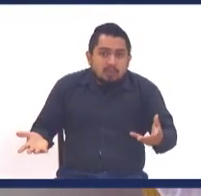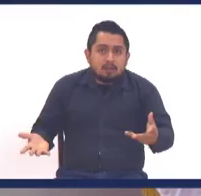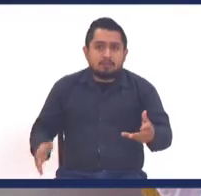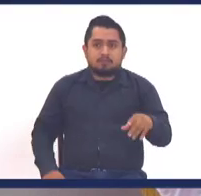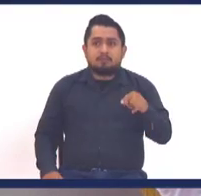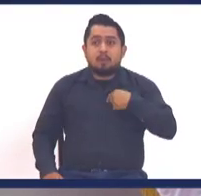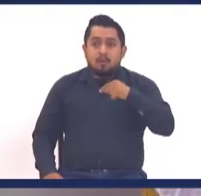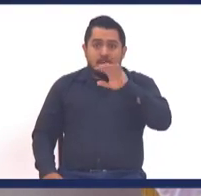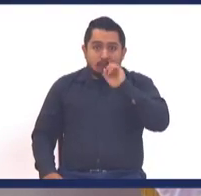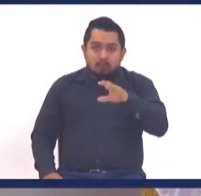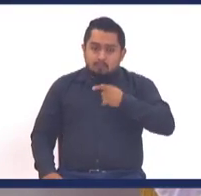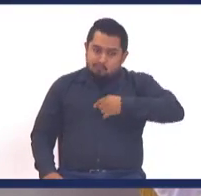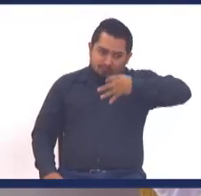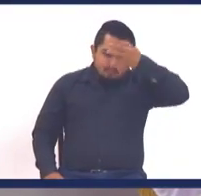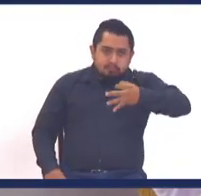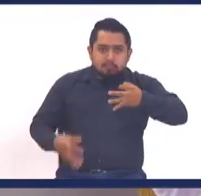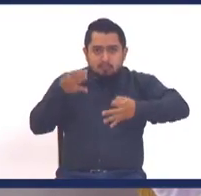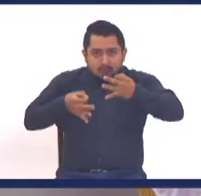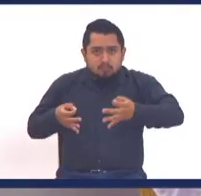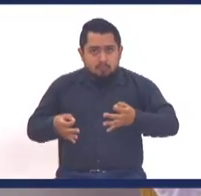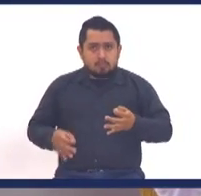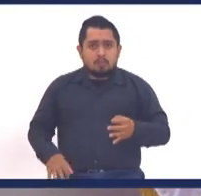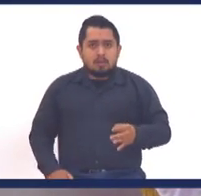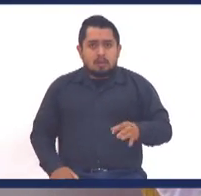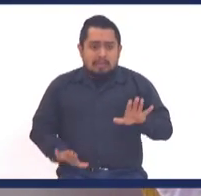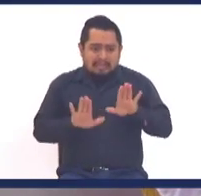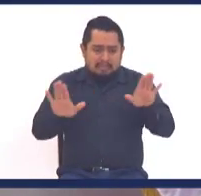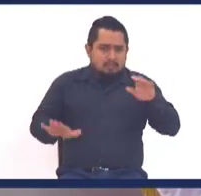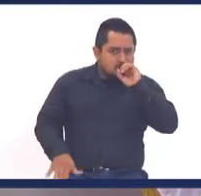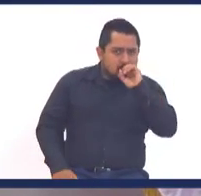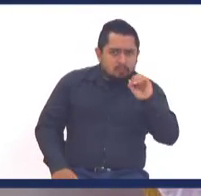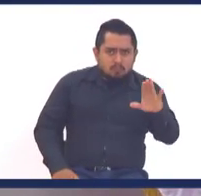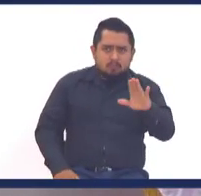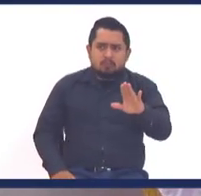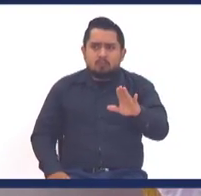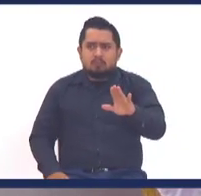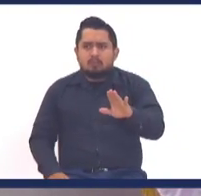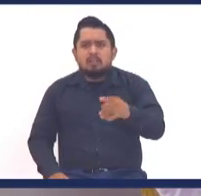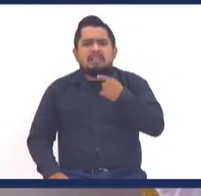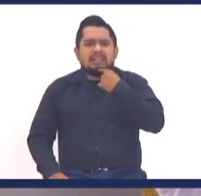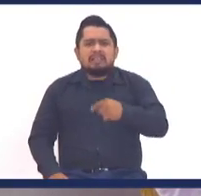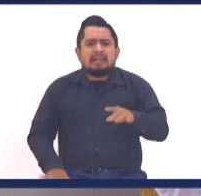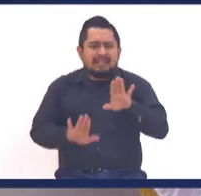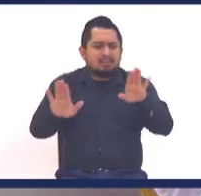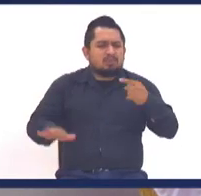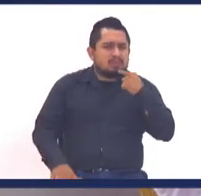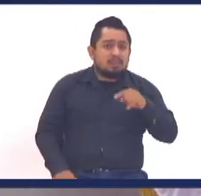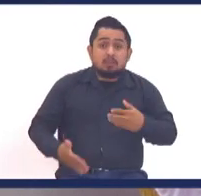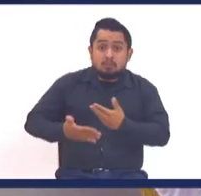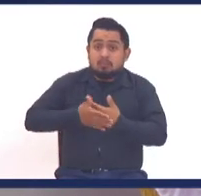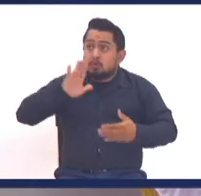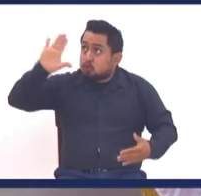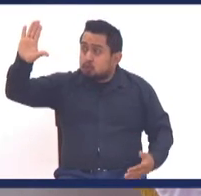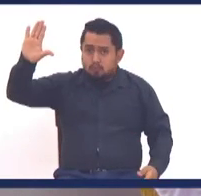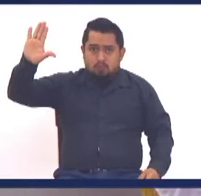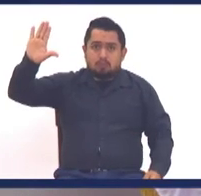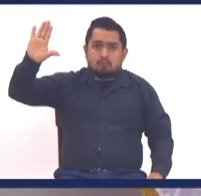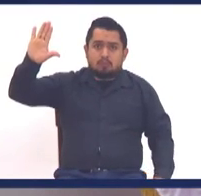bueno, lo que estoy hablando es de autoridad. Jesús le dijo. Comencemos por decir, ¿quién es Jesús? El hijo de Dios.